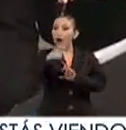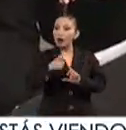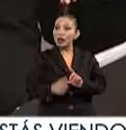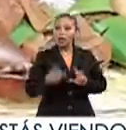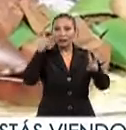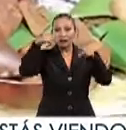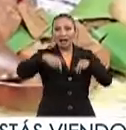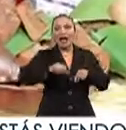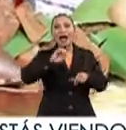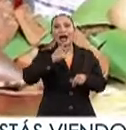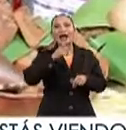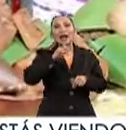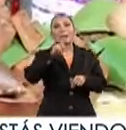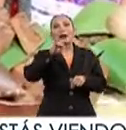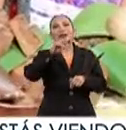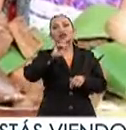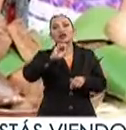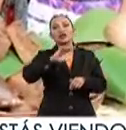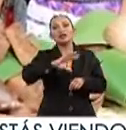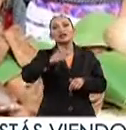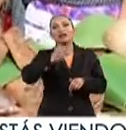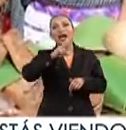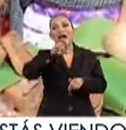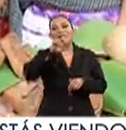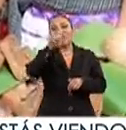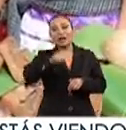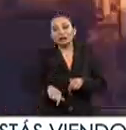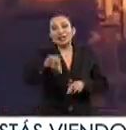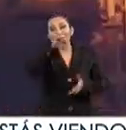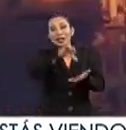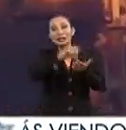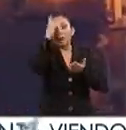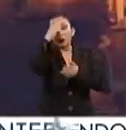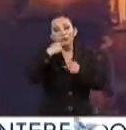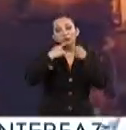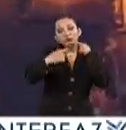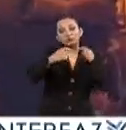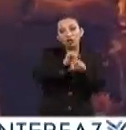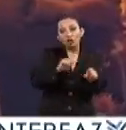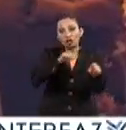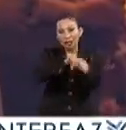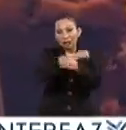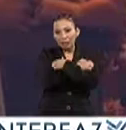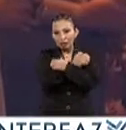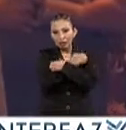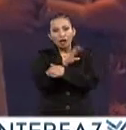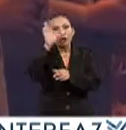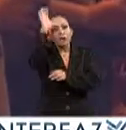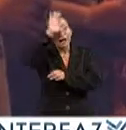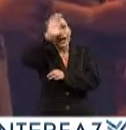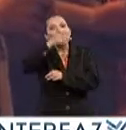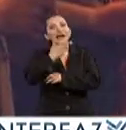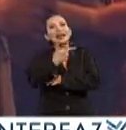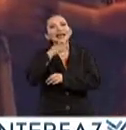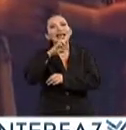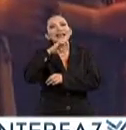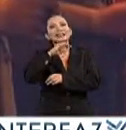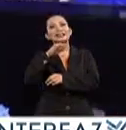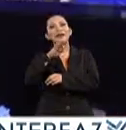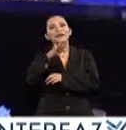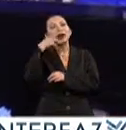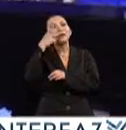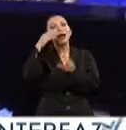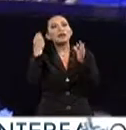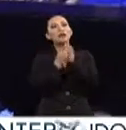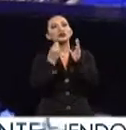nos visita Ángel Patricio Chávez Saldumbide del Centro para Gestión Social, Educativa y Cultural GESIP para hablarnos